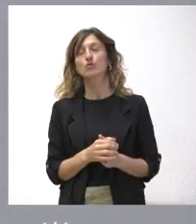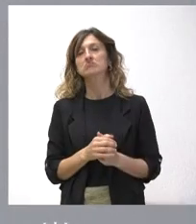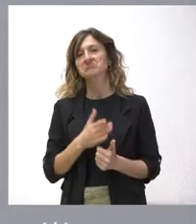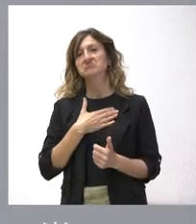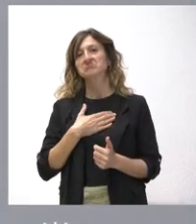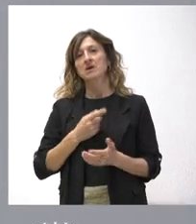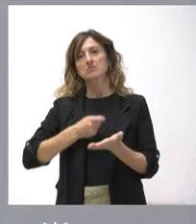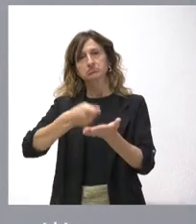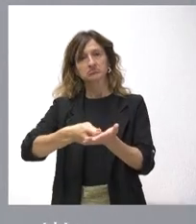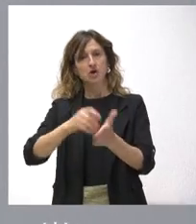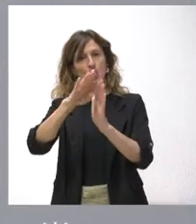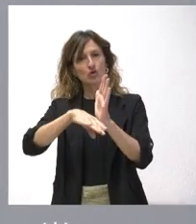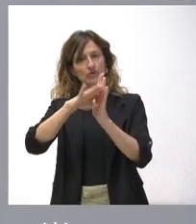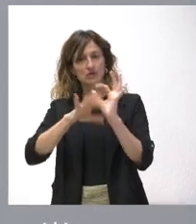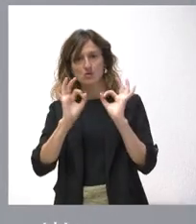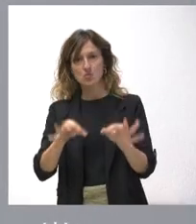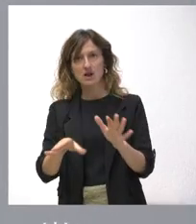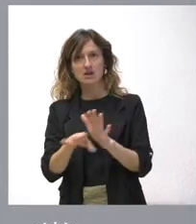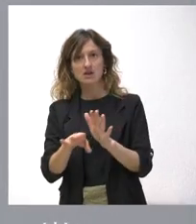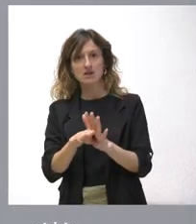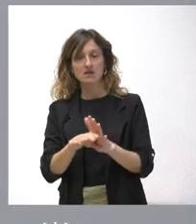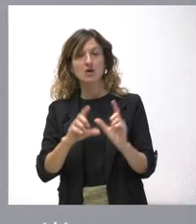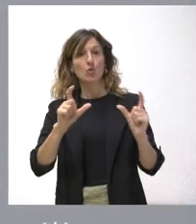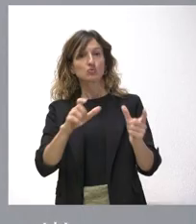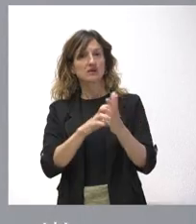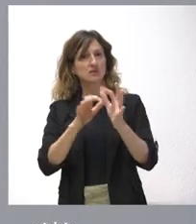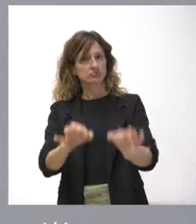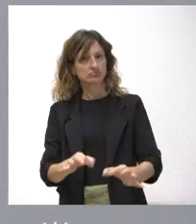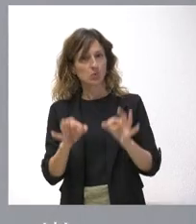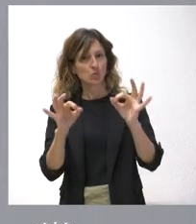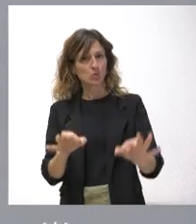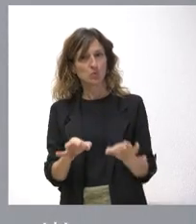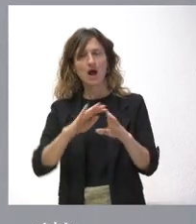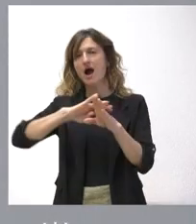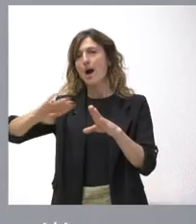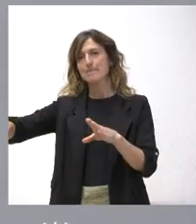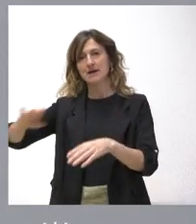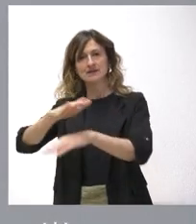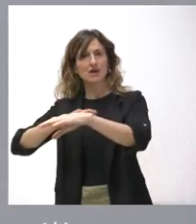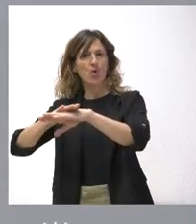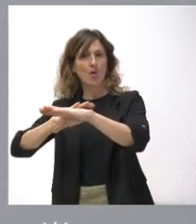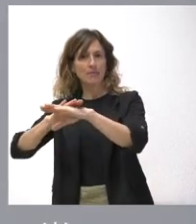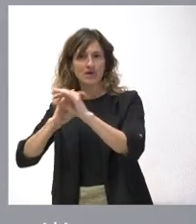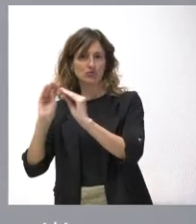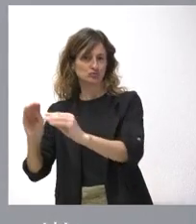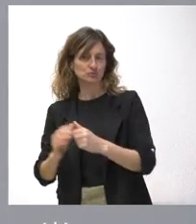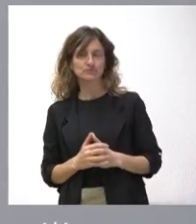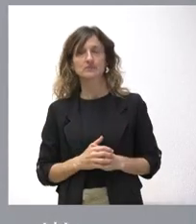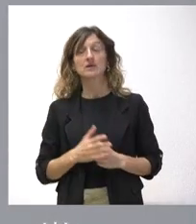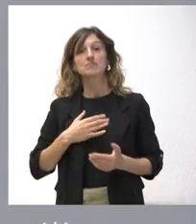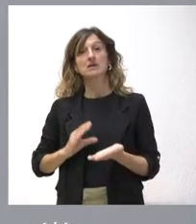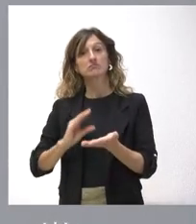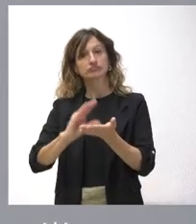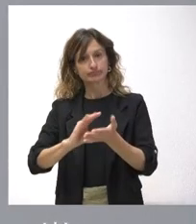seguiremos aportándolo en las mismas condiciones actuales que lo hace la Junta de Castilla y León, independientemente de lo que haga el Gobierno. Y, por tanto, nuestra aportación queda